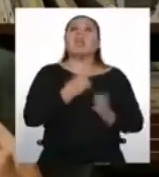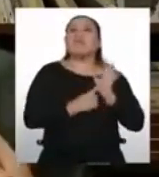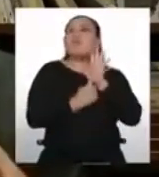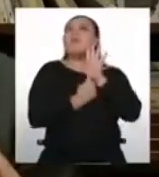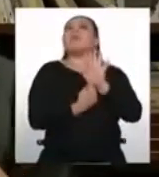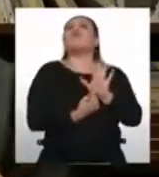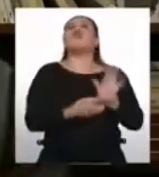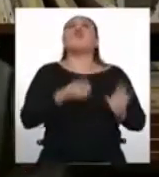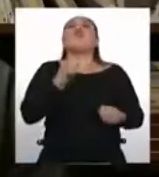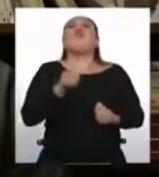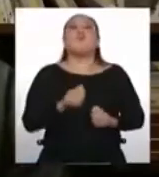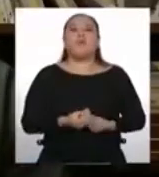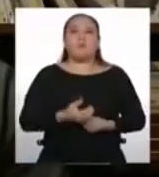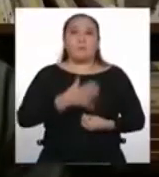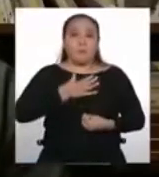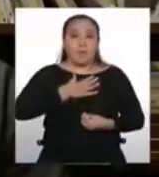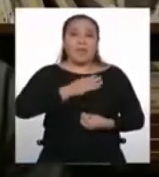quiénes queremos ser ante los demás,